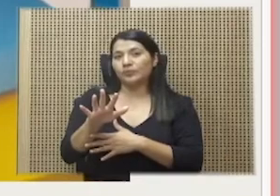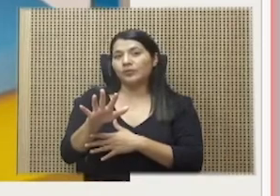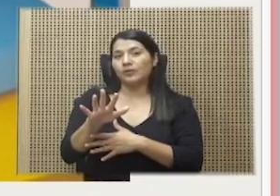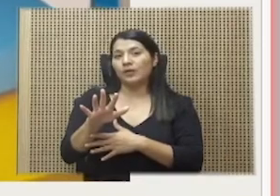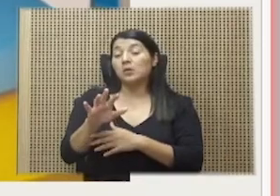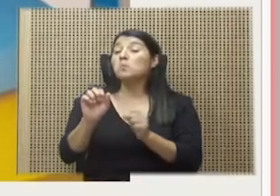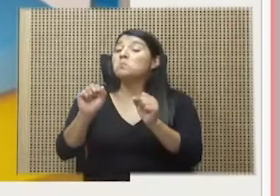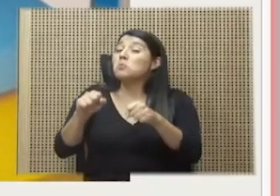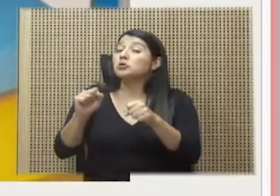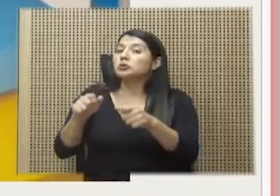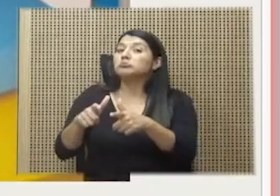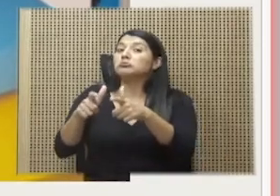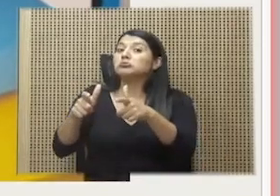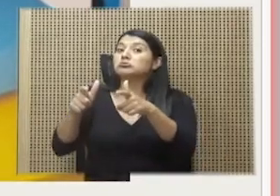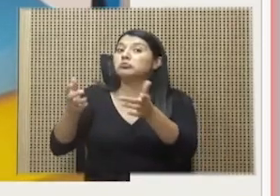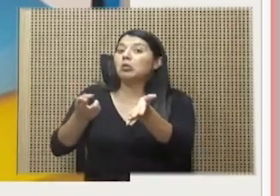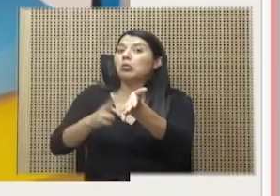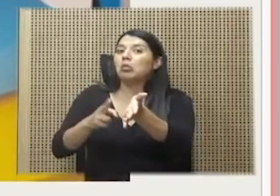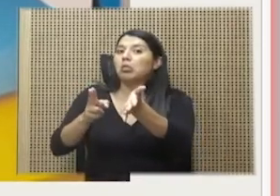crecimiento en los siguientes años.